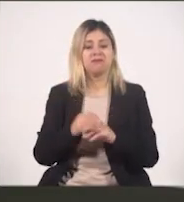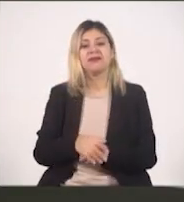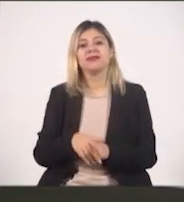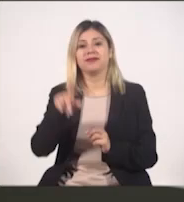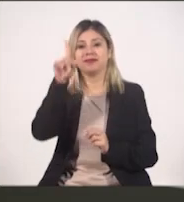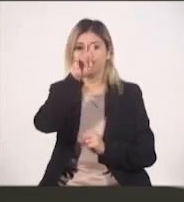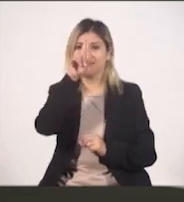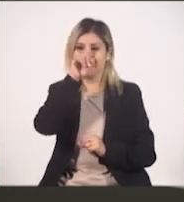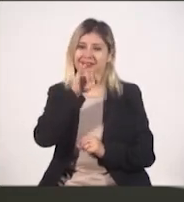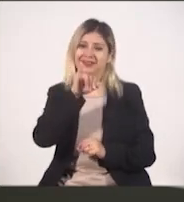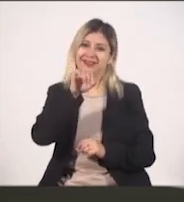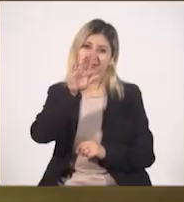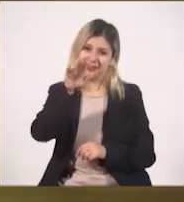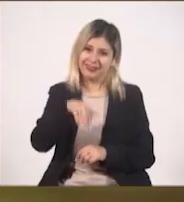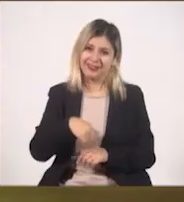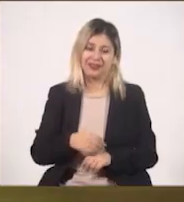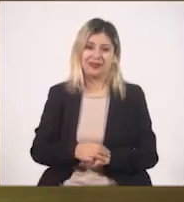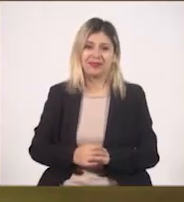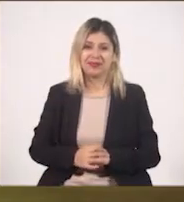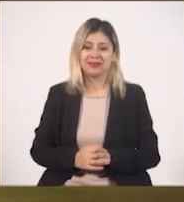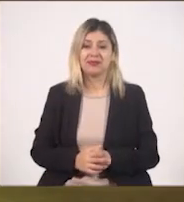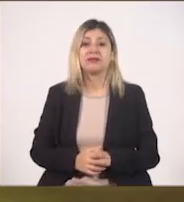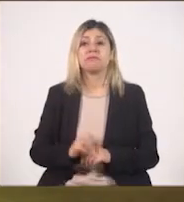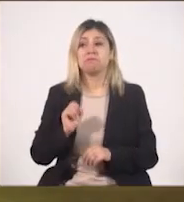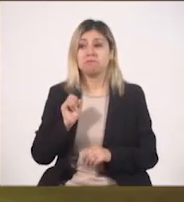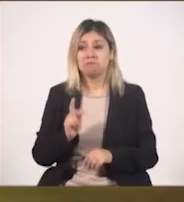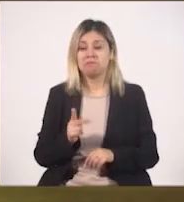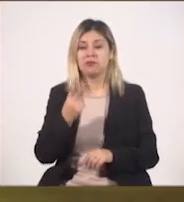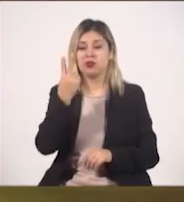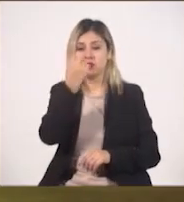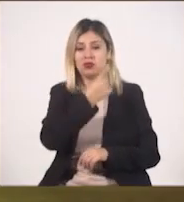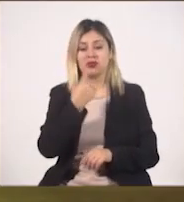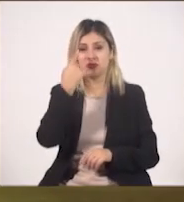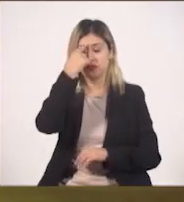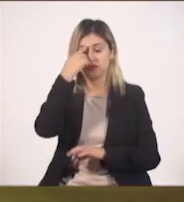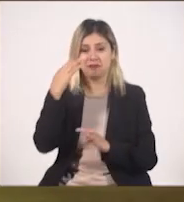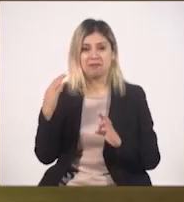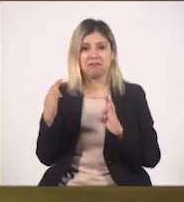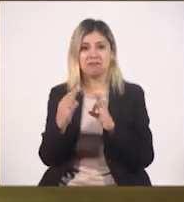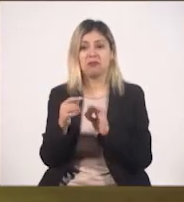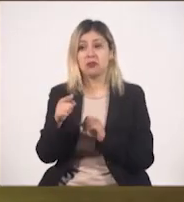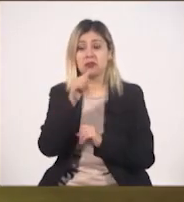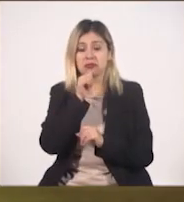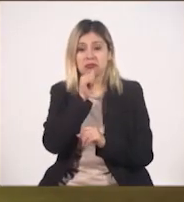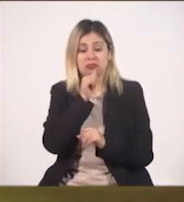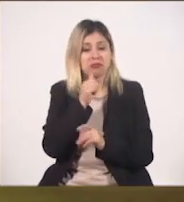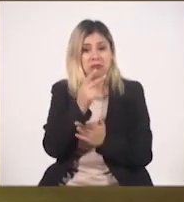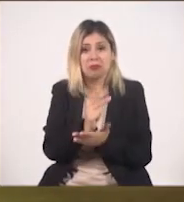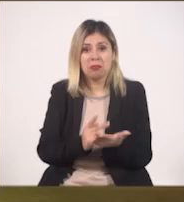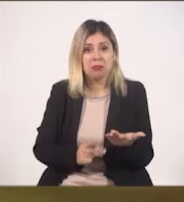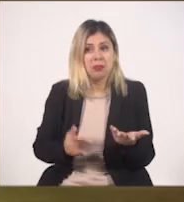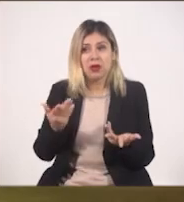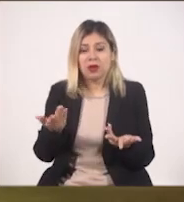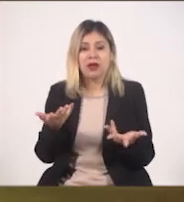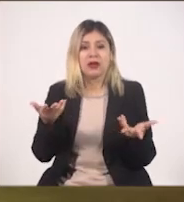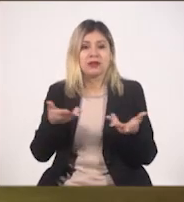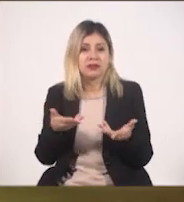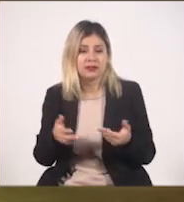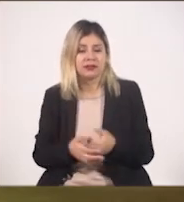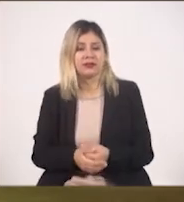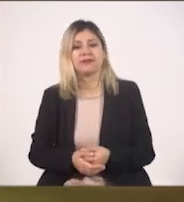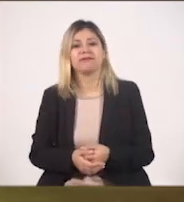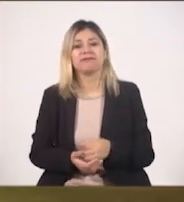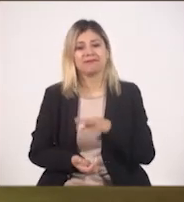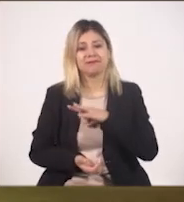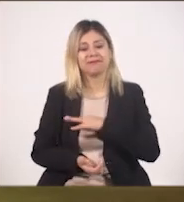recomiendo la visita a Chiquilistlán. Mire, dos horas, si todavía no tenía plan para estas fiestas patrias, ahí